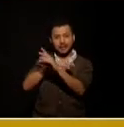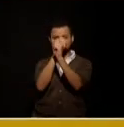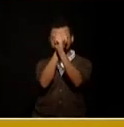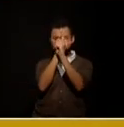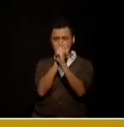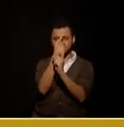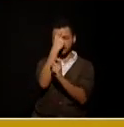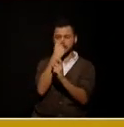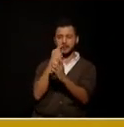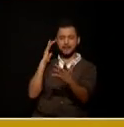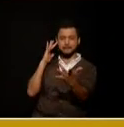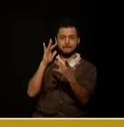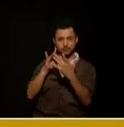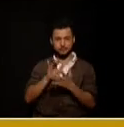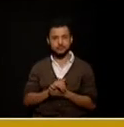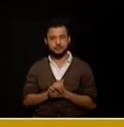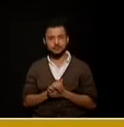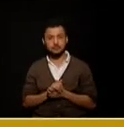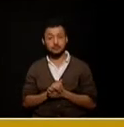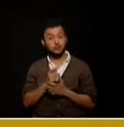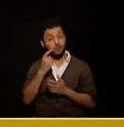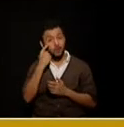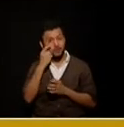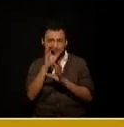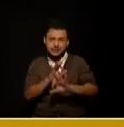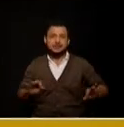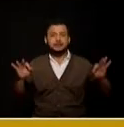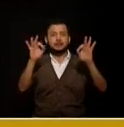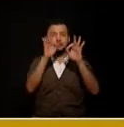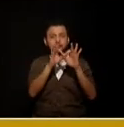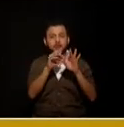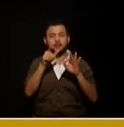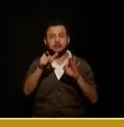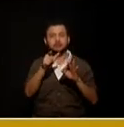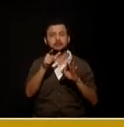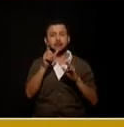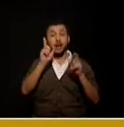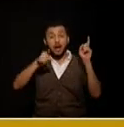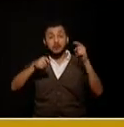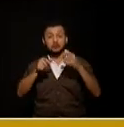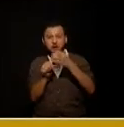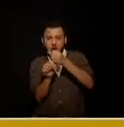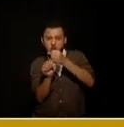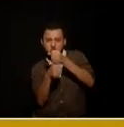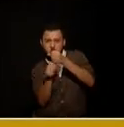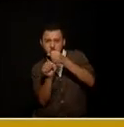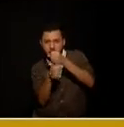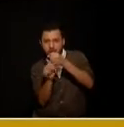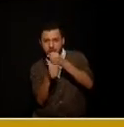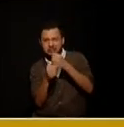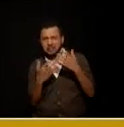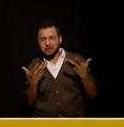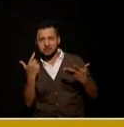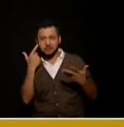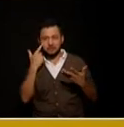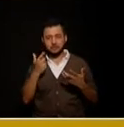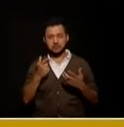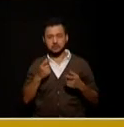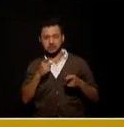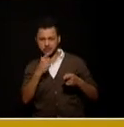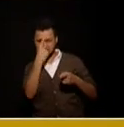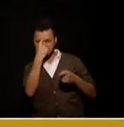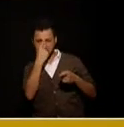salud del departamento pero muchas veces también se amanan estos concursos eligen personas que no tienen la idoneidad para hacerlo